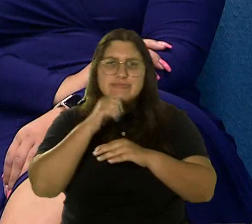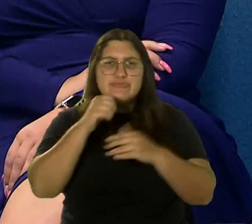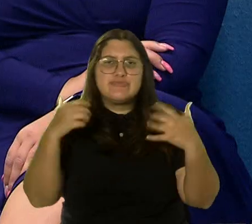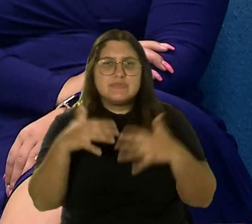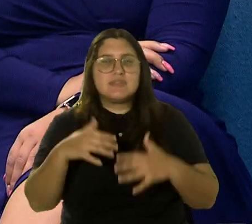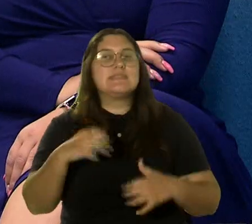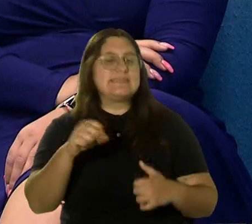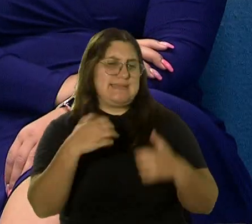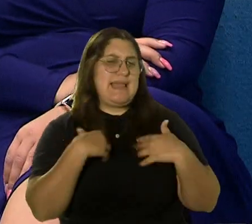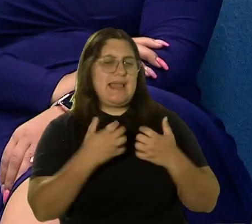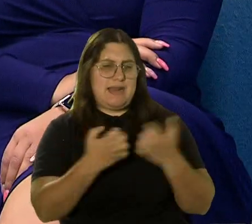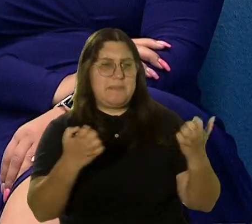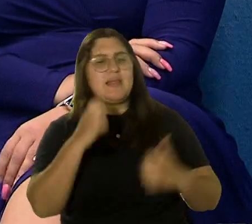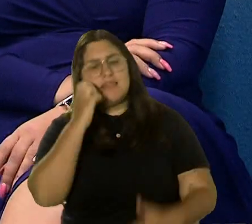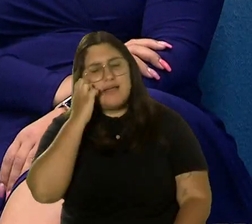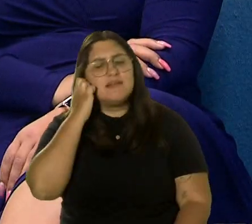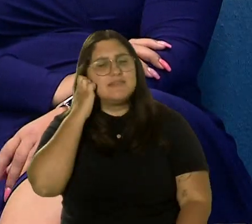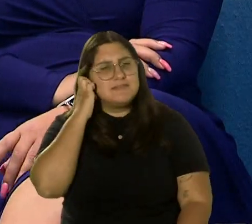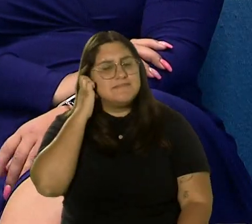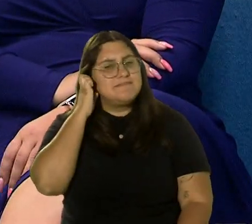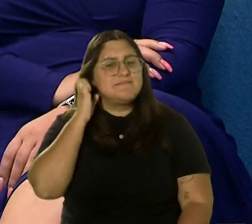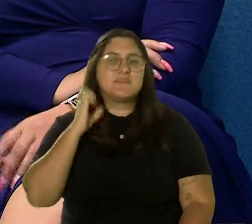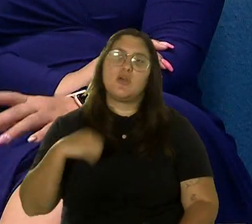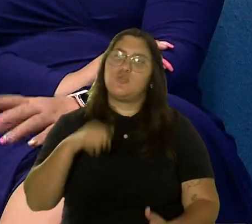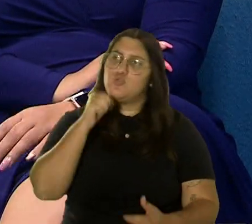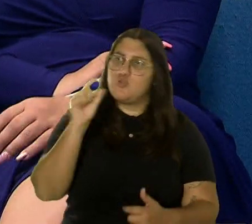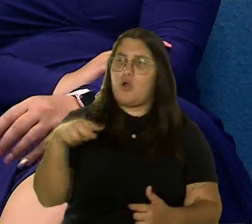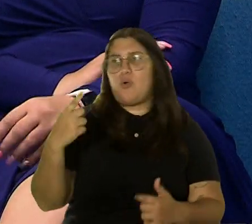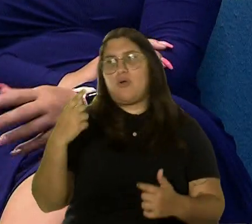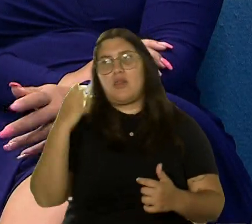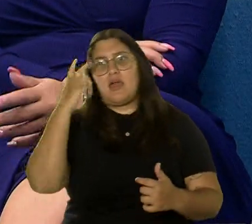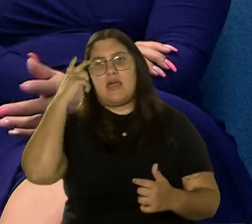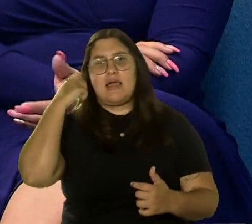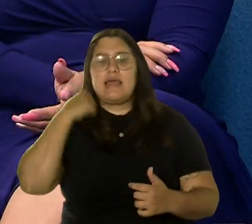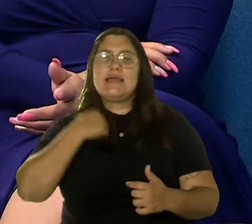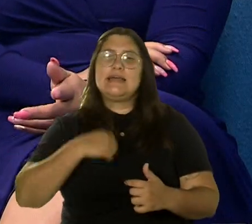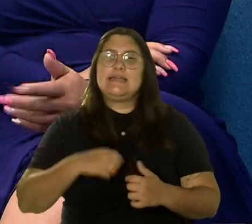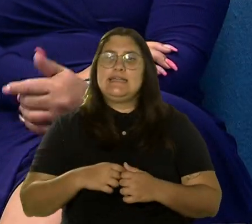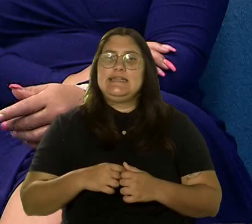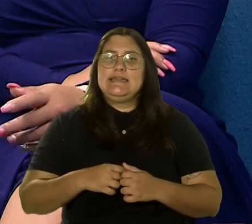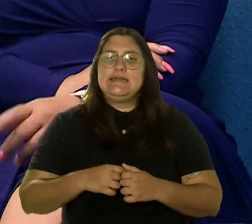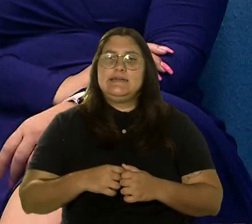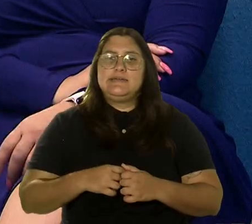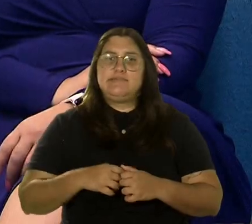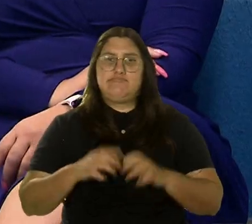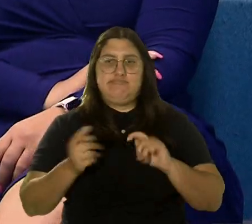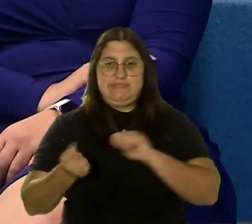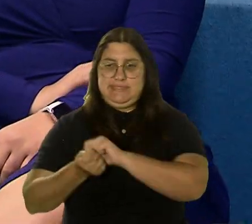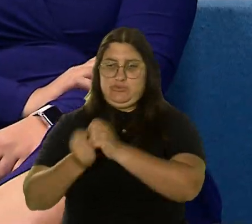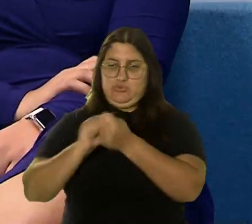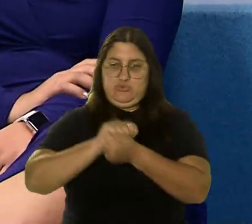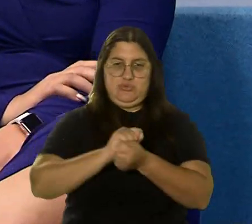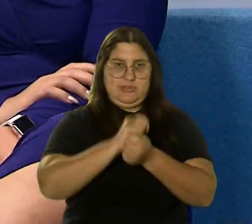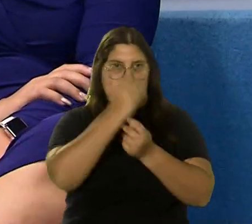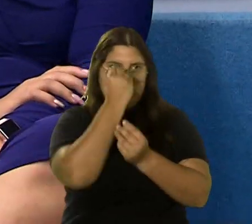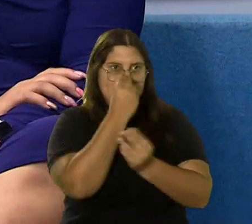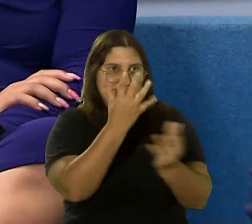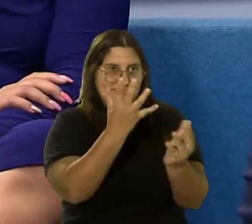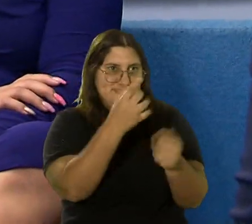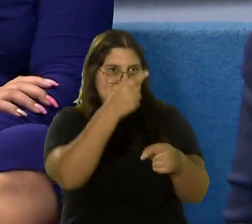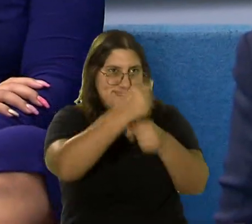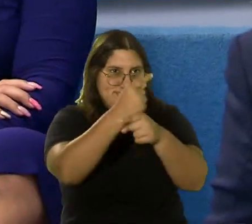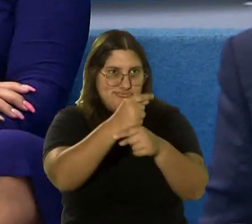herramientas existen. Esas herramientas no tan solo de poder entonces ayudarlo a traducir o llevar entonces el mensaje de la manera correcta,